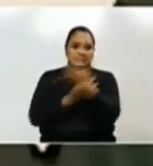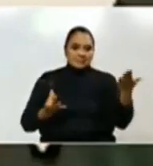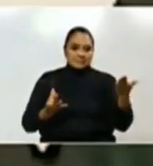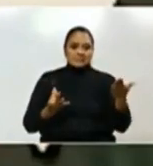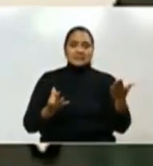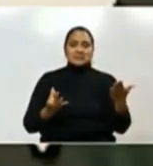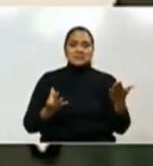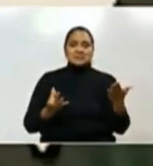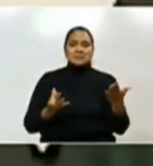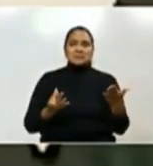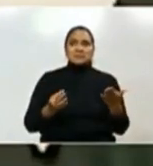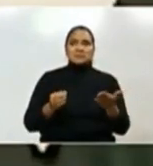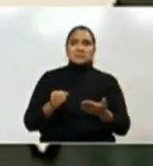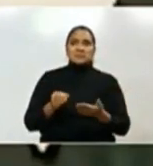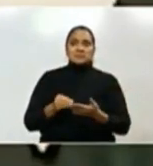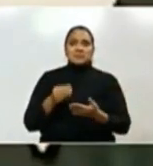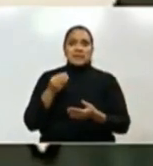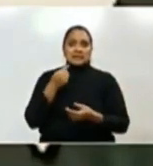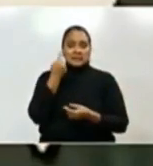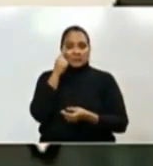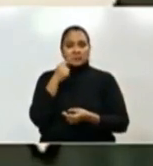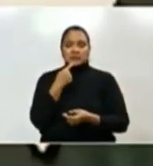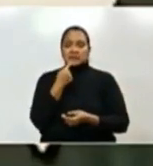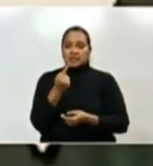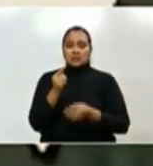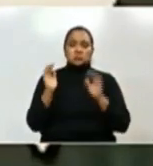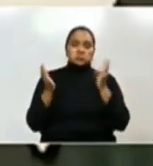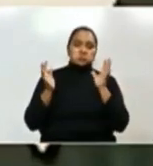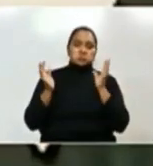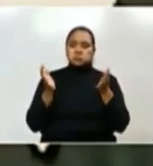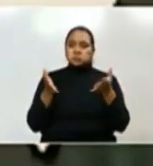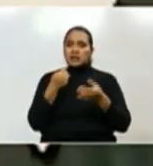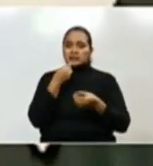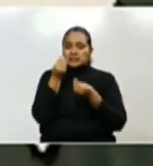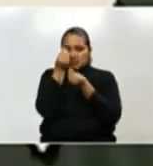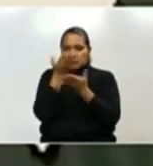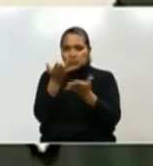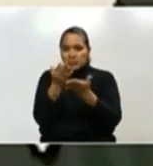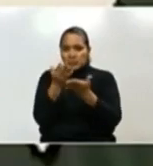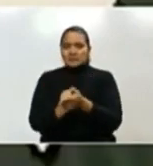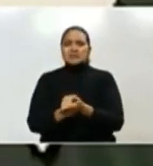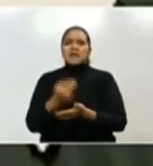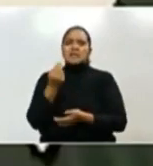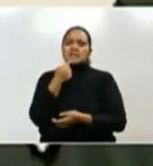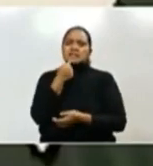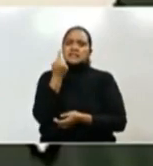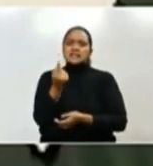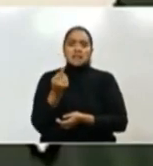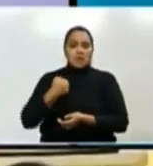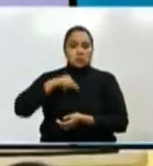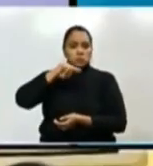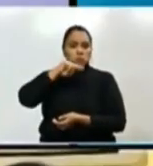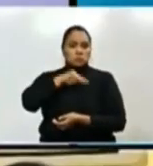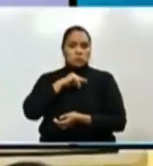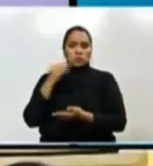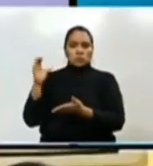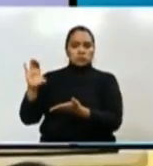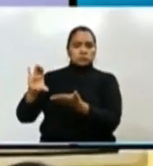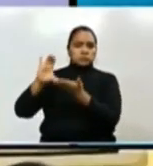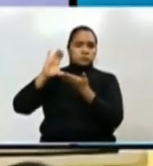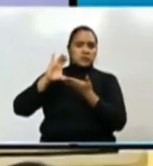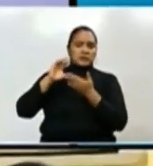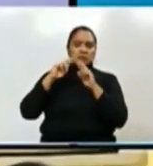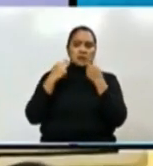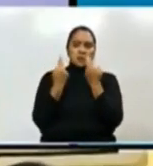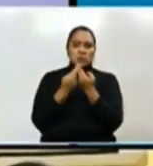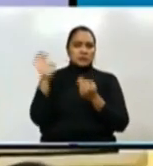gracias por darnos este espacio de poder intercambiar y dar a conocer la situación, comentarle que desde que usted nos convocó a la